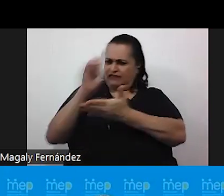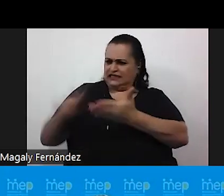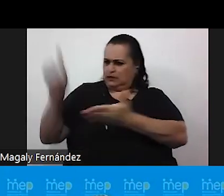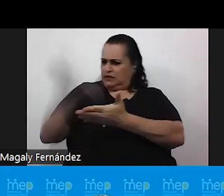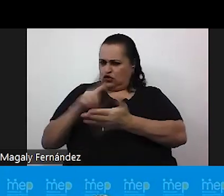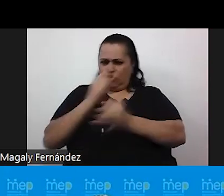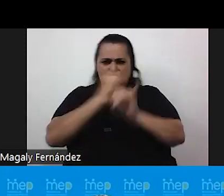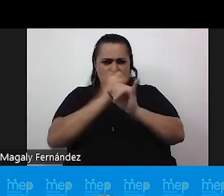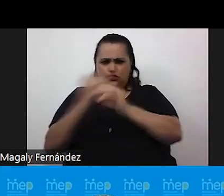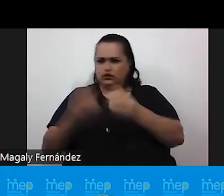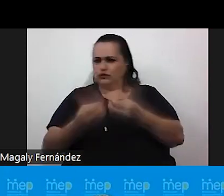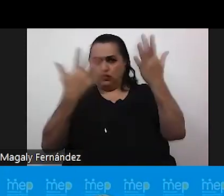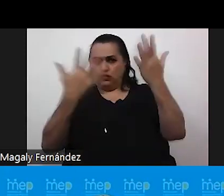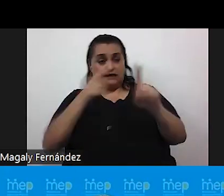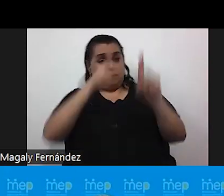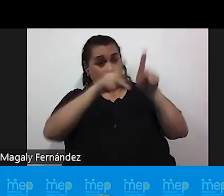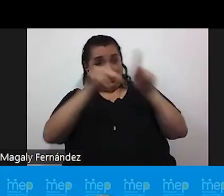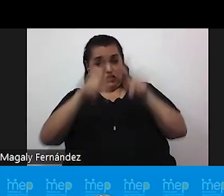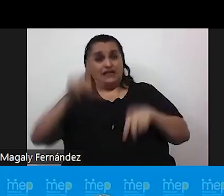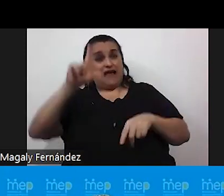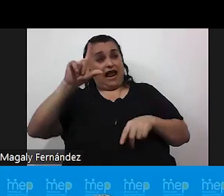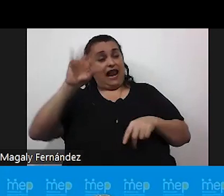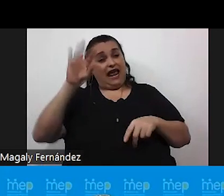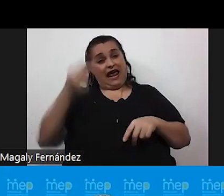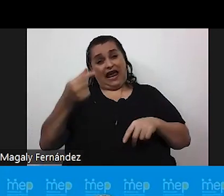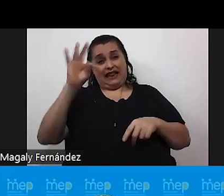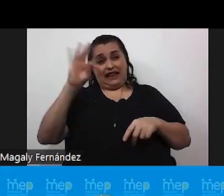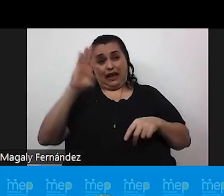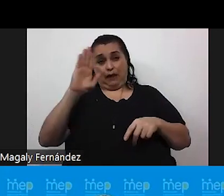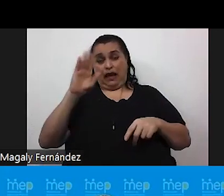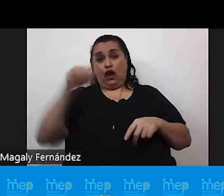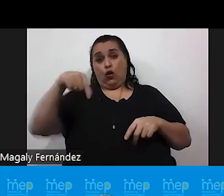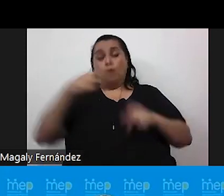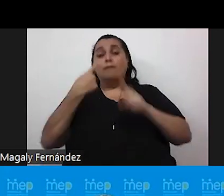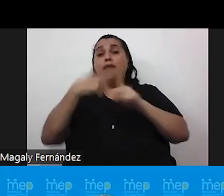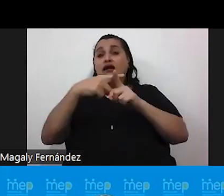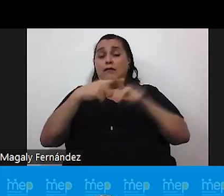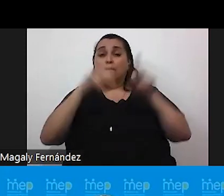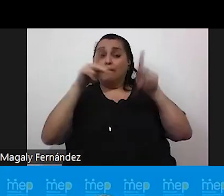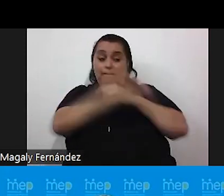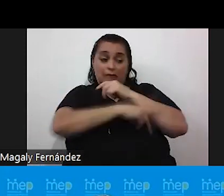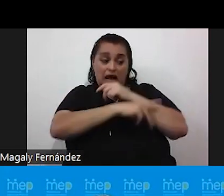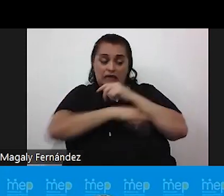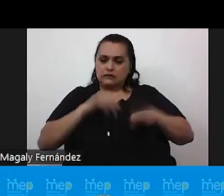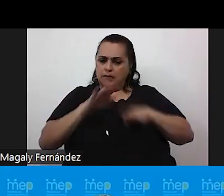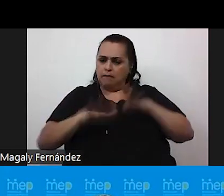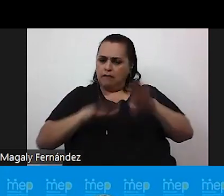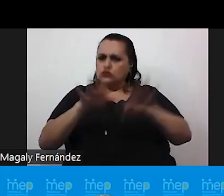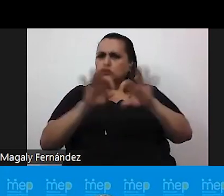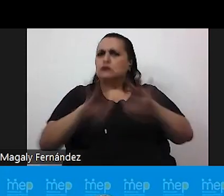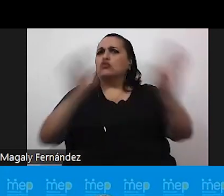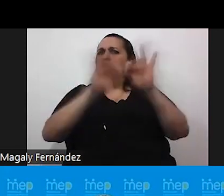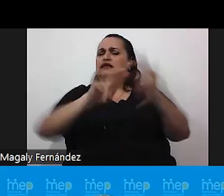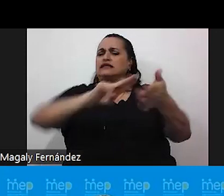hacia las personas LGTBIQ y más el país ha dado avances importantes entre los que destaca el decreto